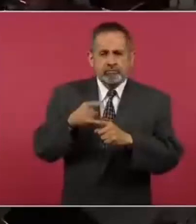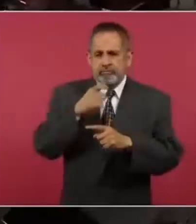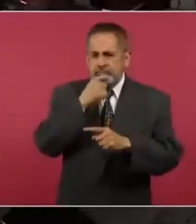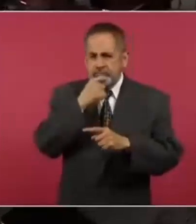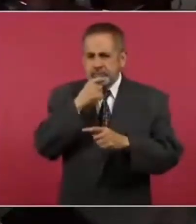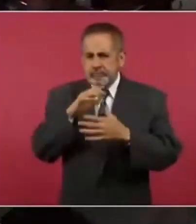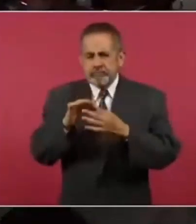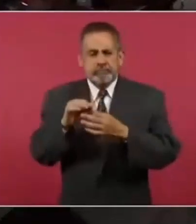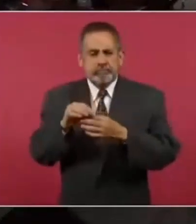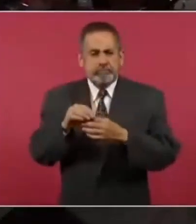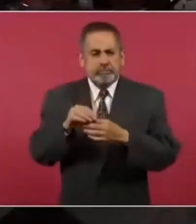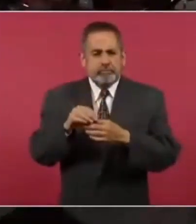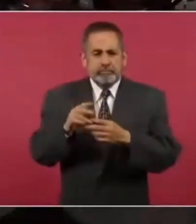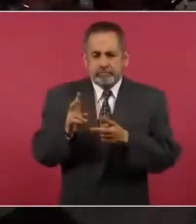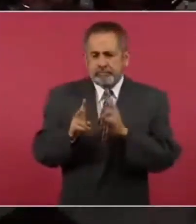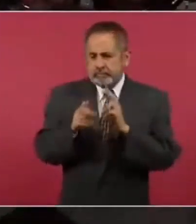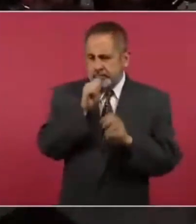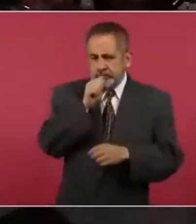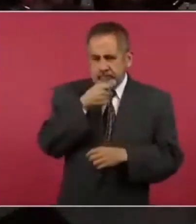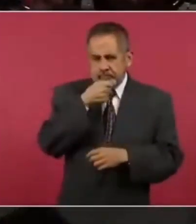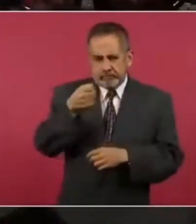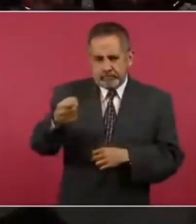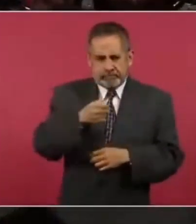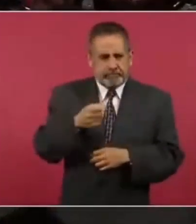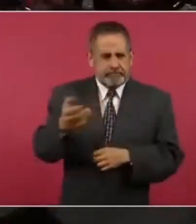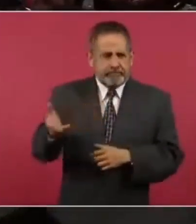que le vamos a dar también la palabra.